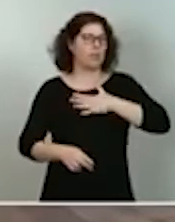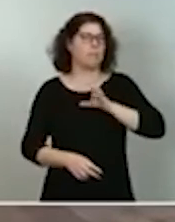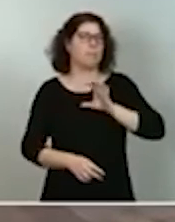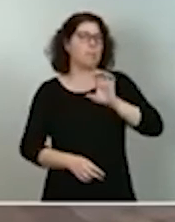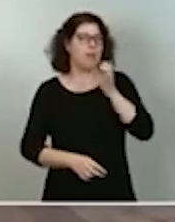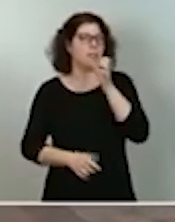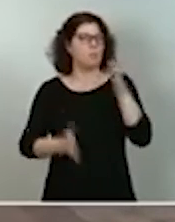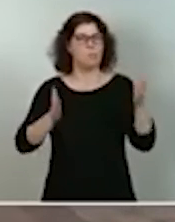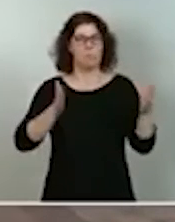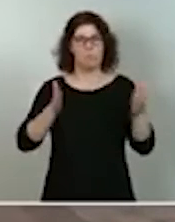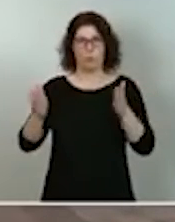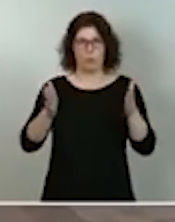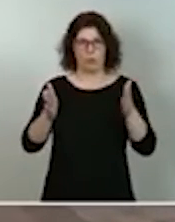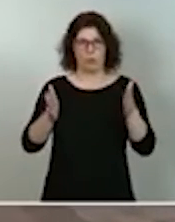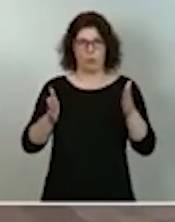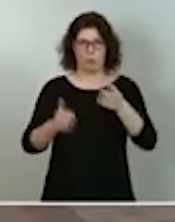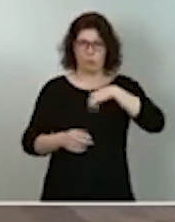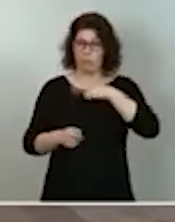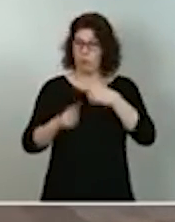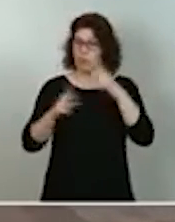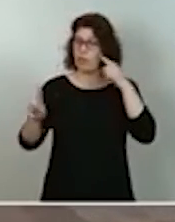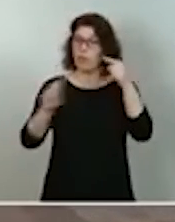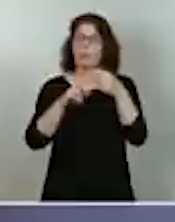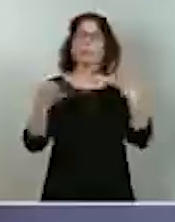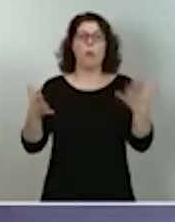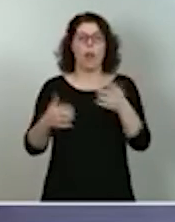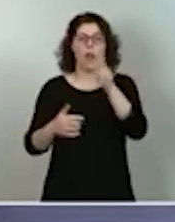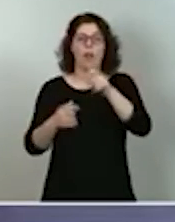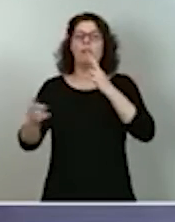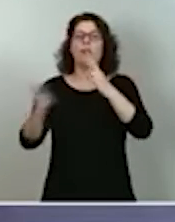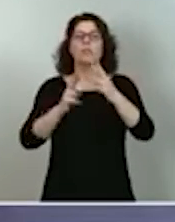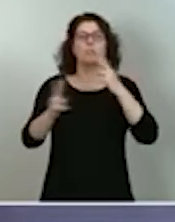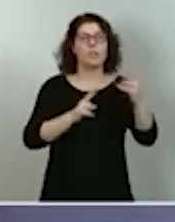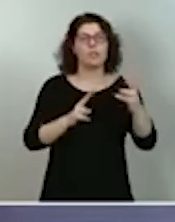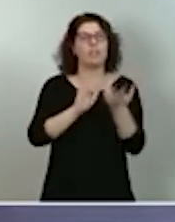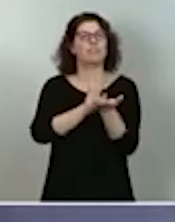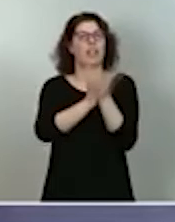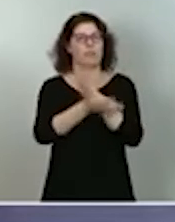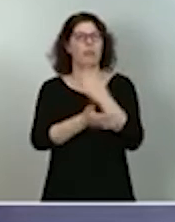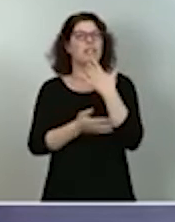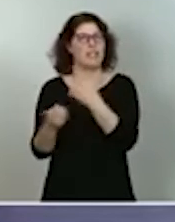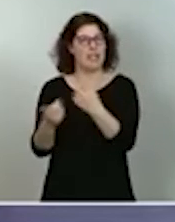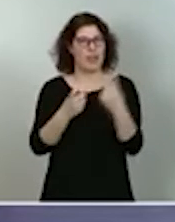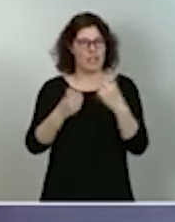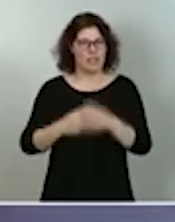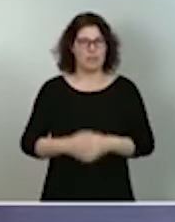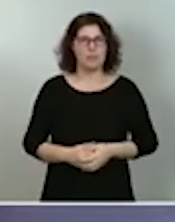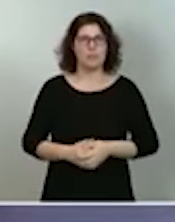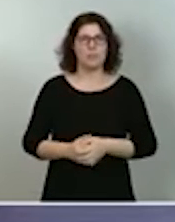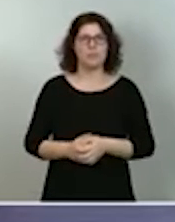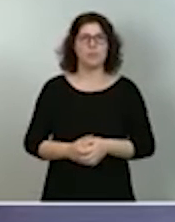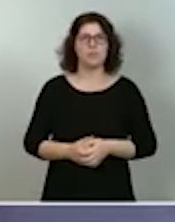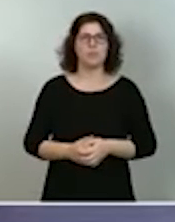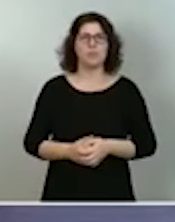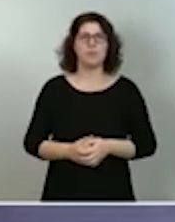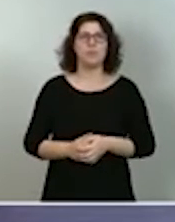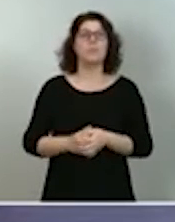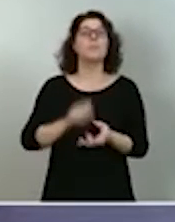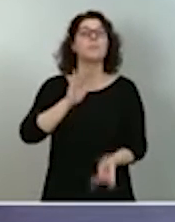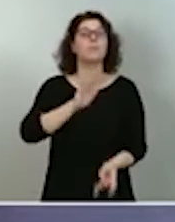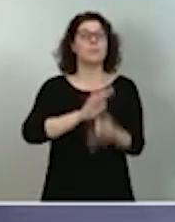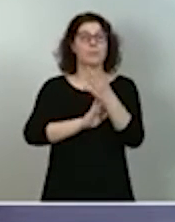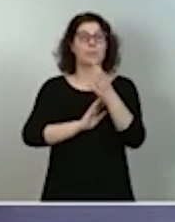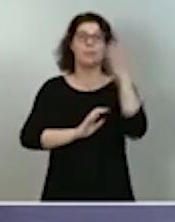que es dar respuestas y hacer transformaciones necesarias. Se procederá a un real decreto ley, que por